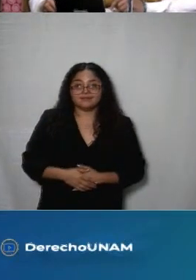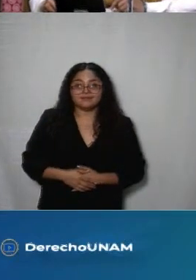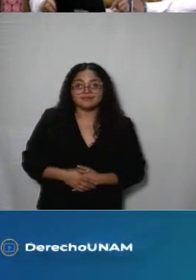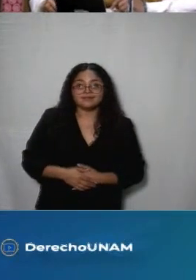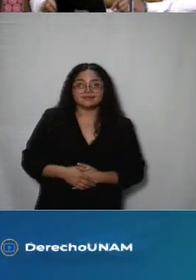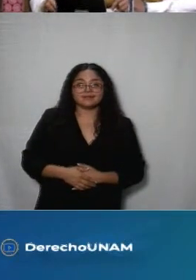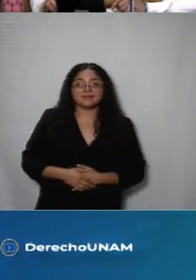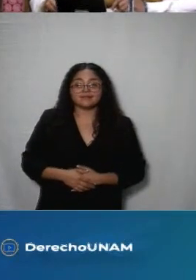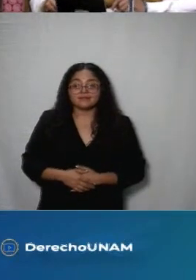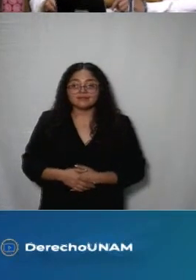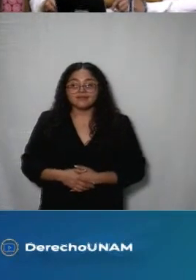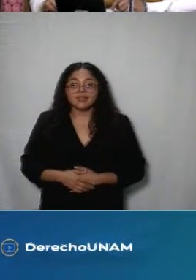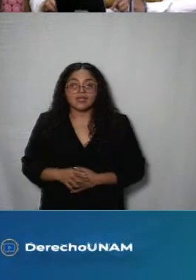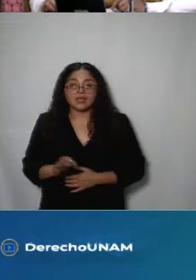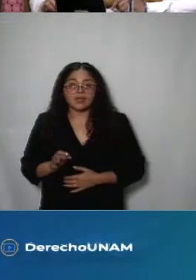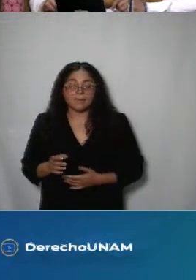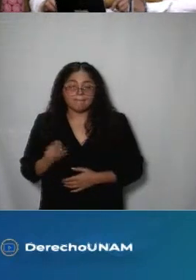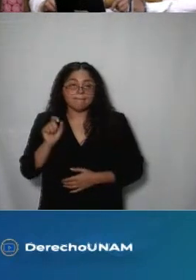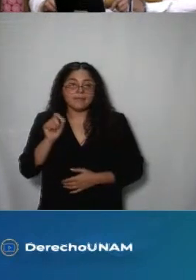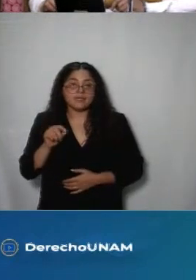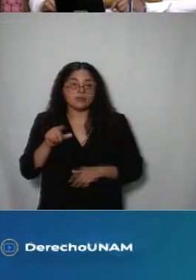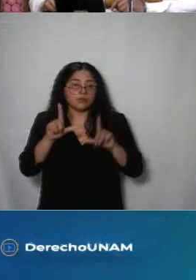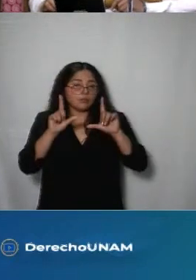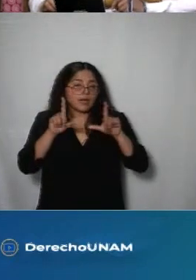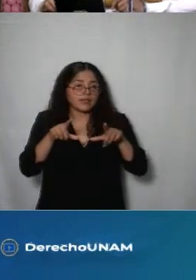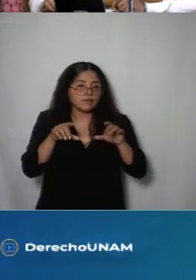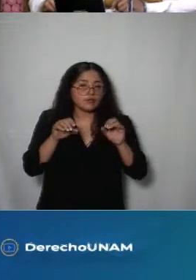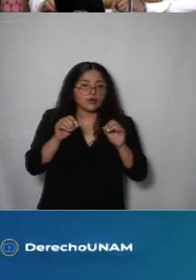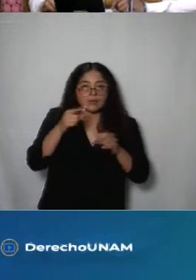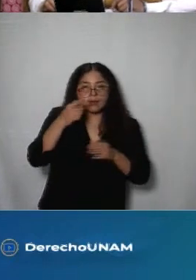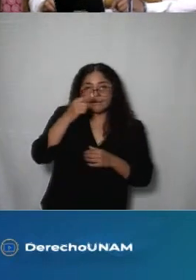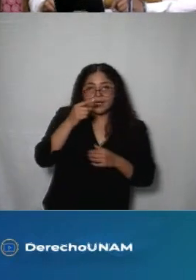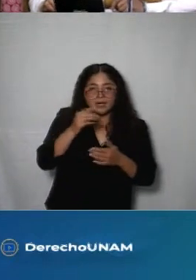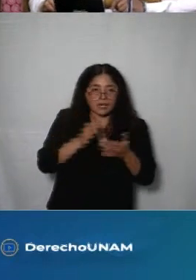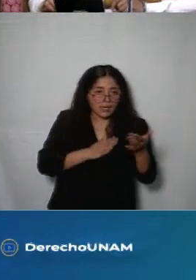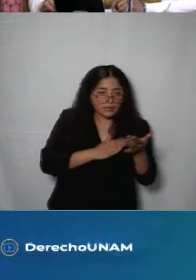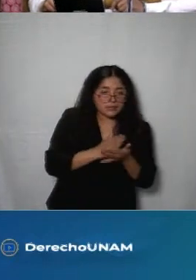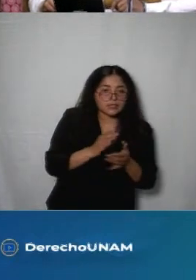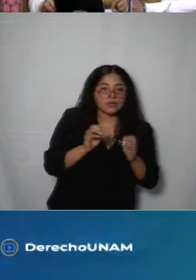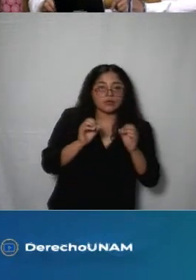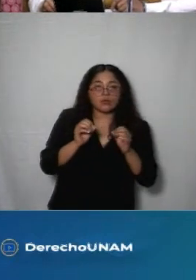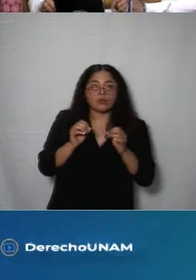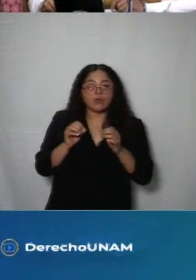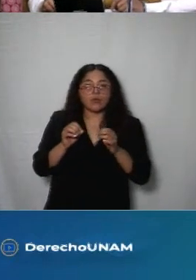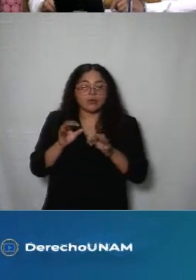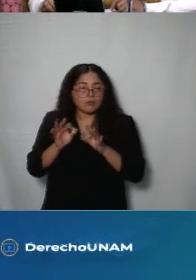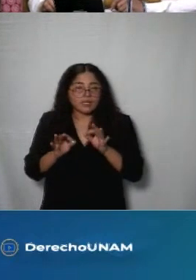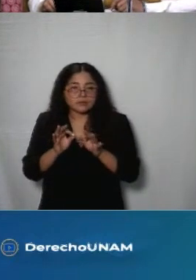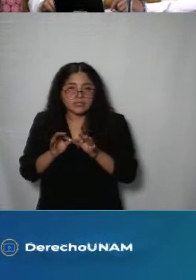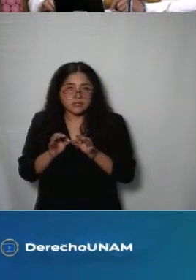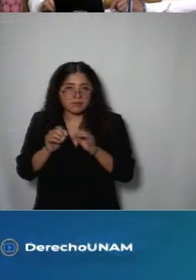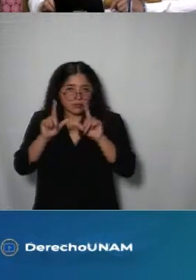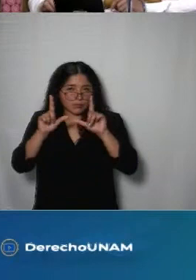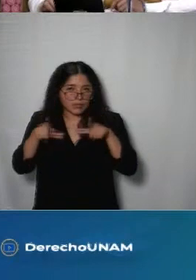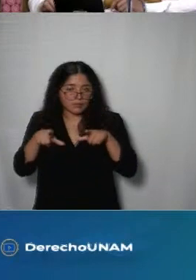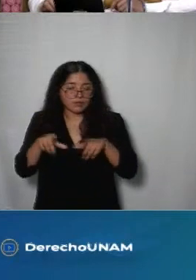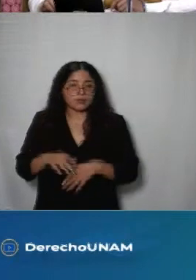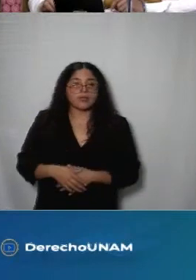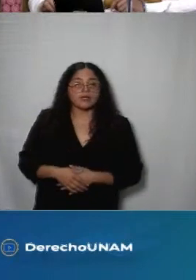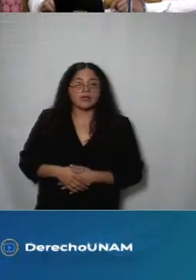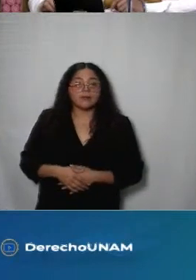ya sea tanto en las páginas de inicio en secciones específicas o incluso en micrositios